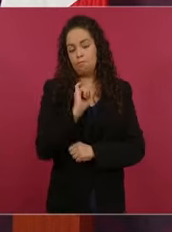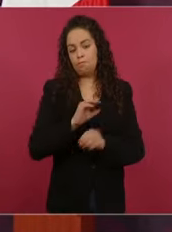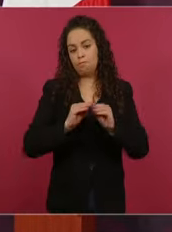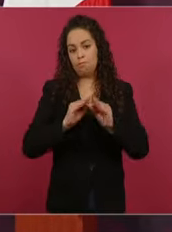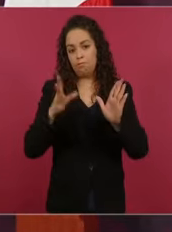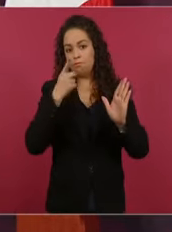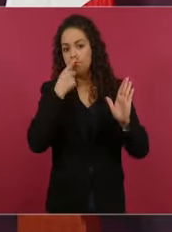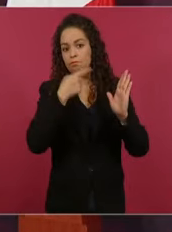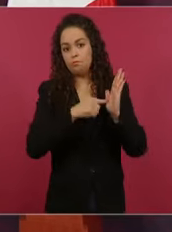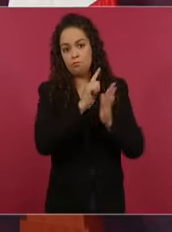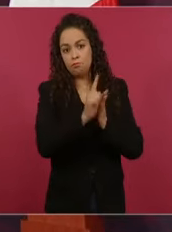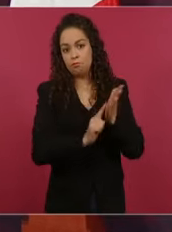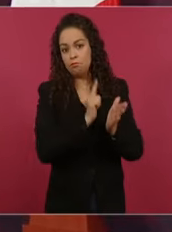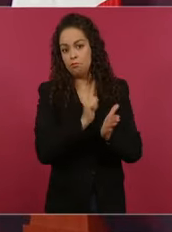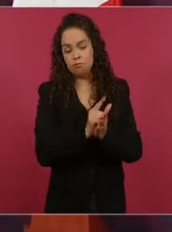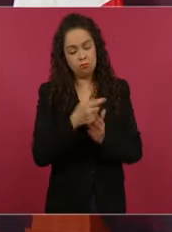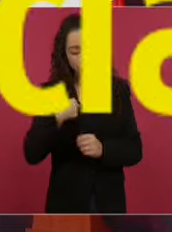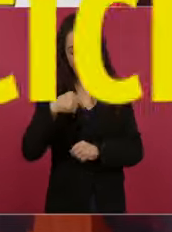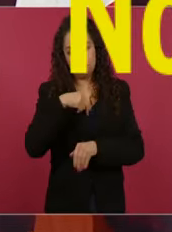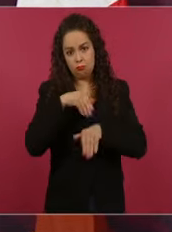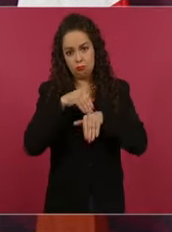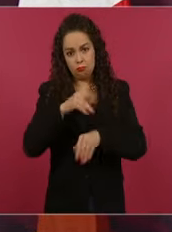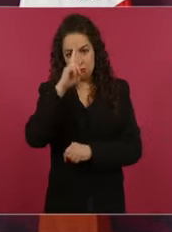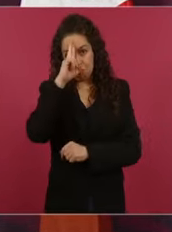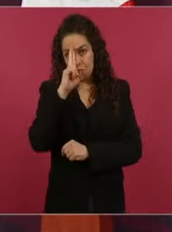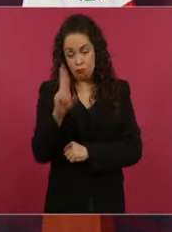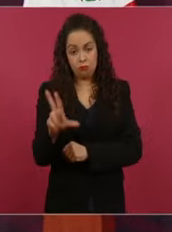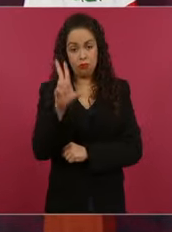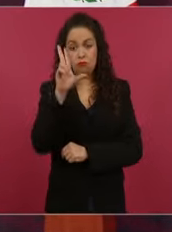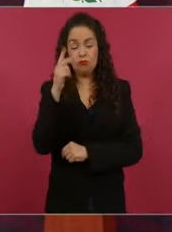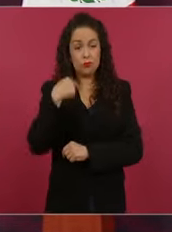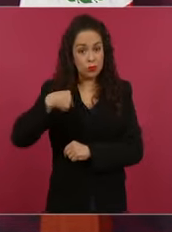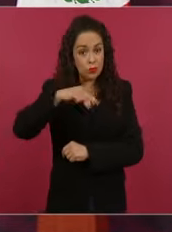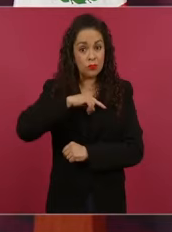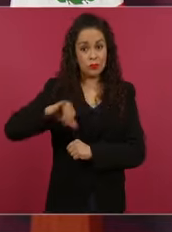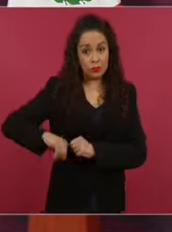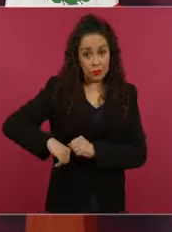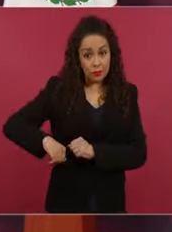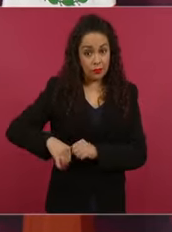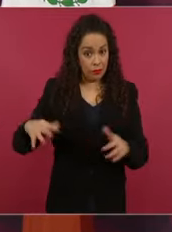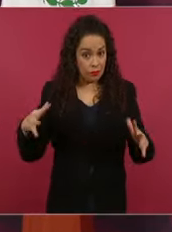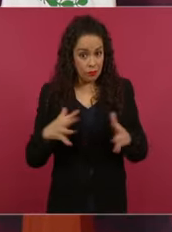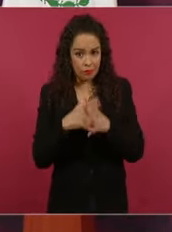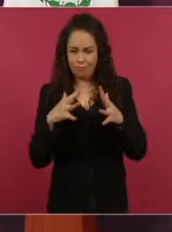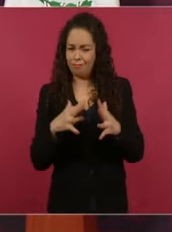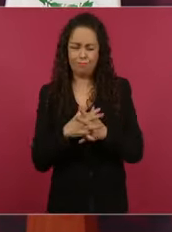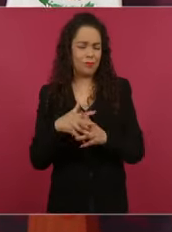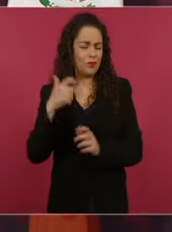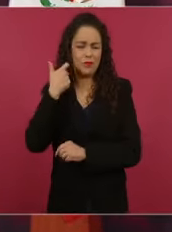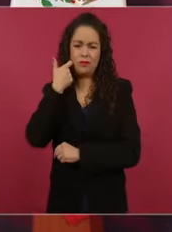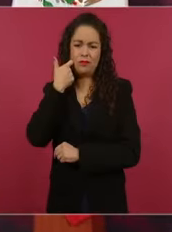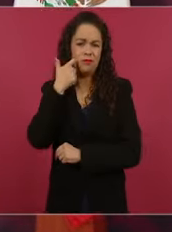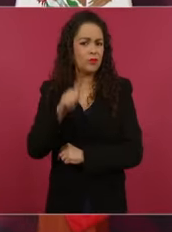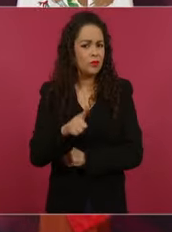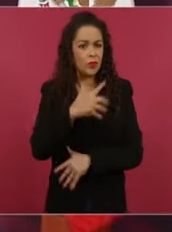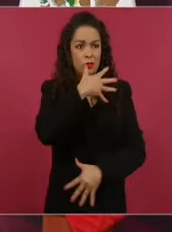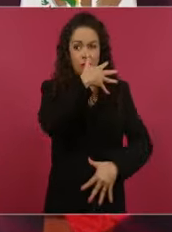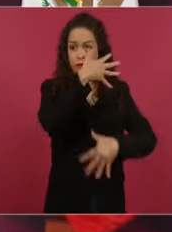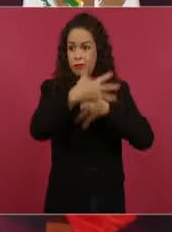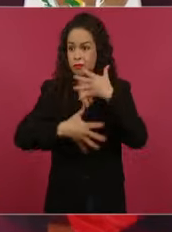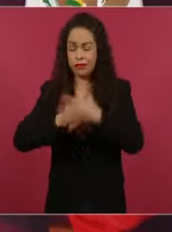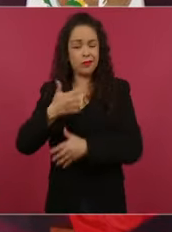No queremos la guerra, no queremos la confrontación, no queremos la violencia,